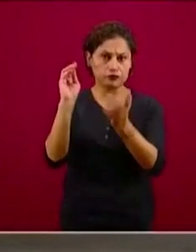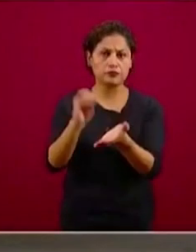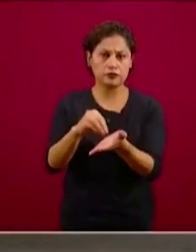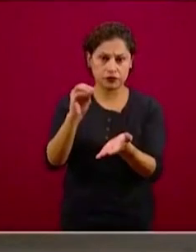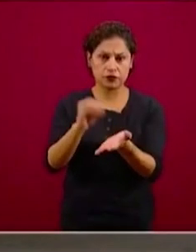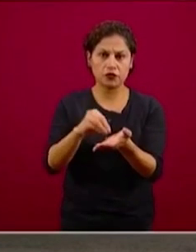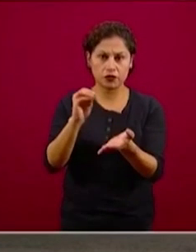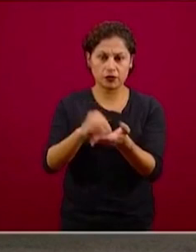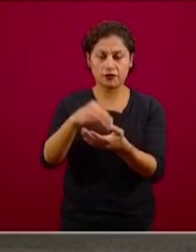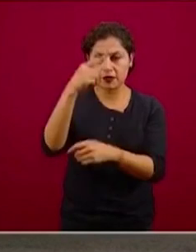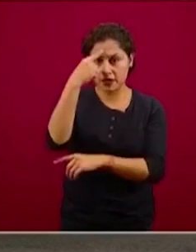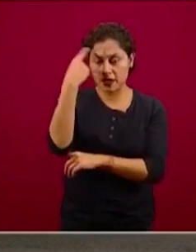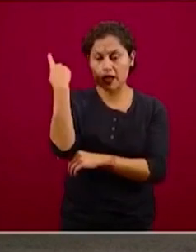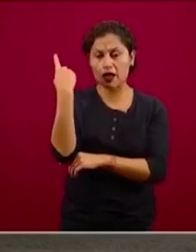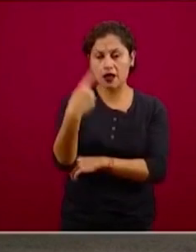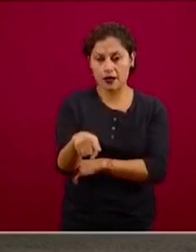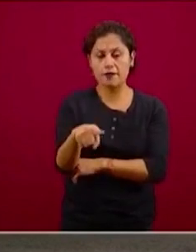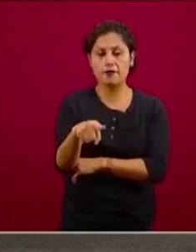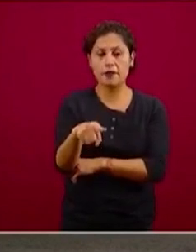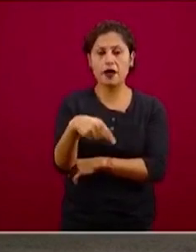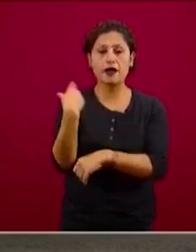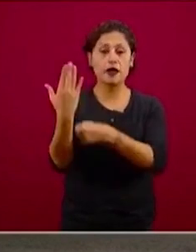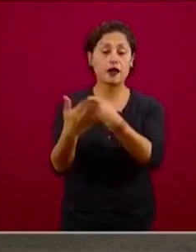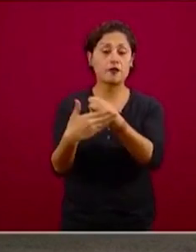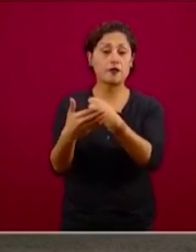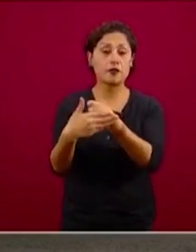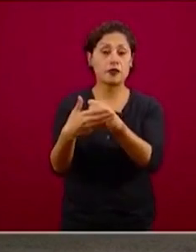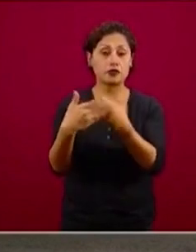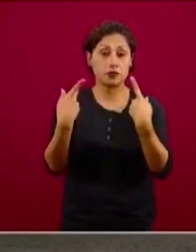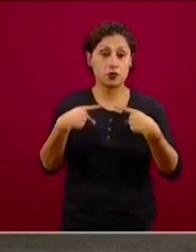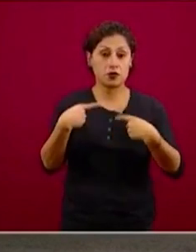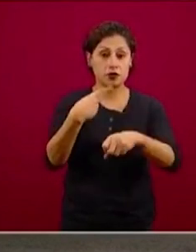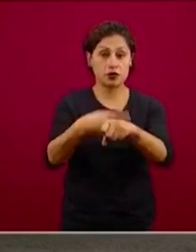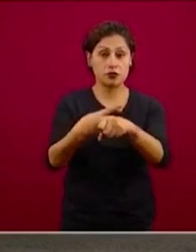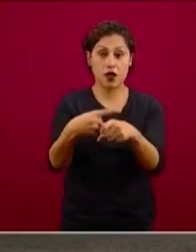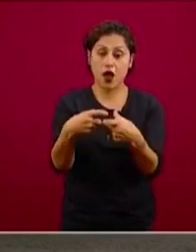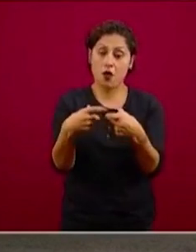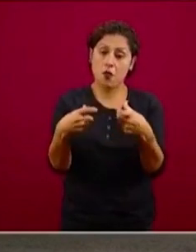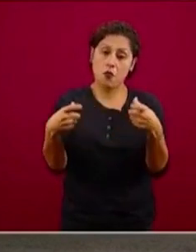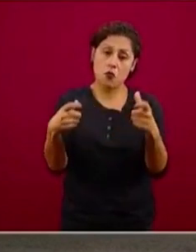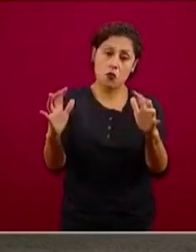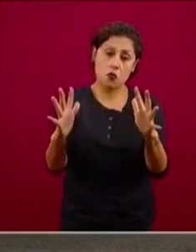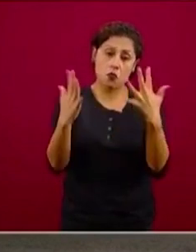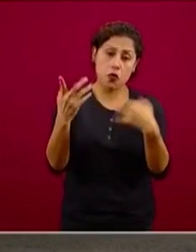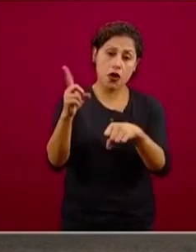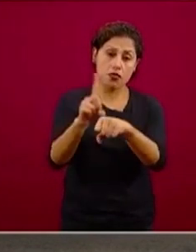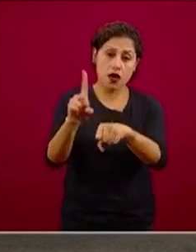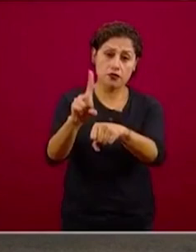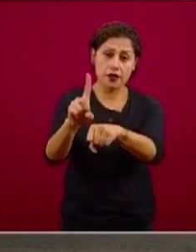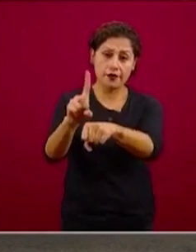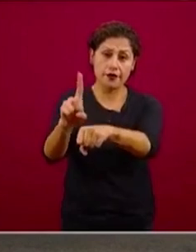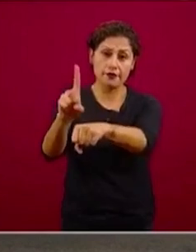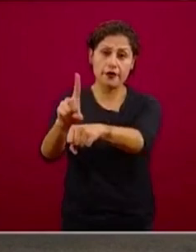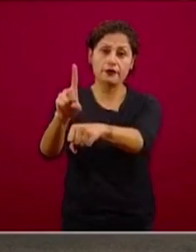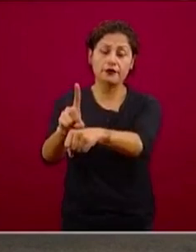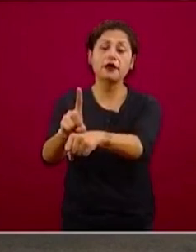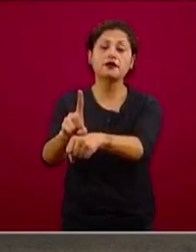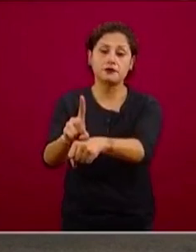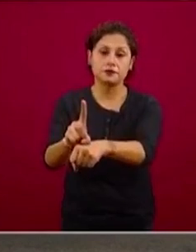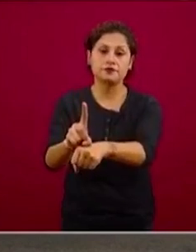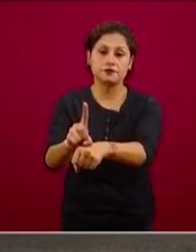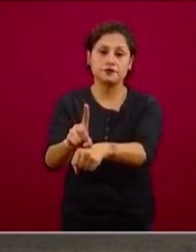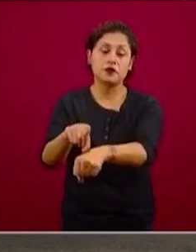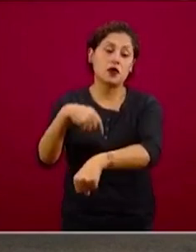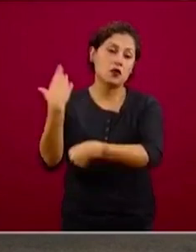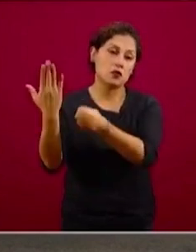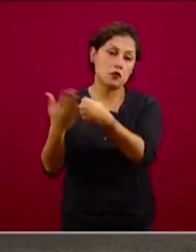los casos que se irán presentando en forma muy acelerada cada día, cada día hasta que lleguemos al límite o al punto